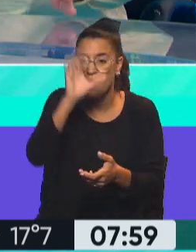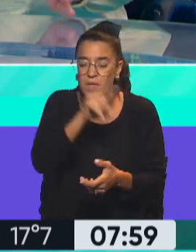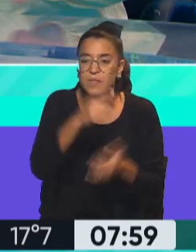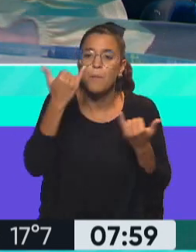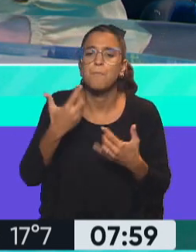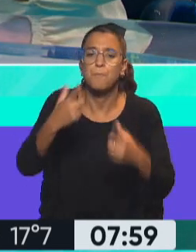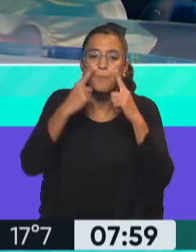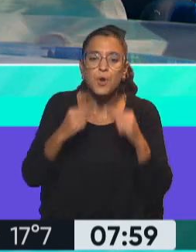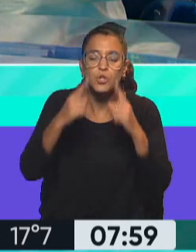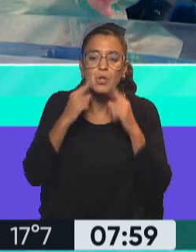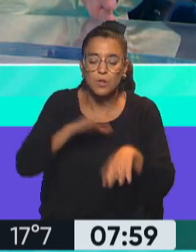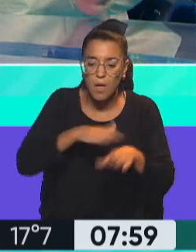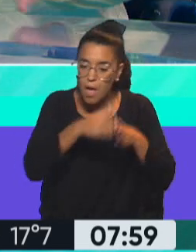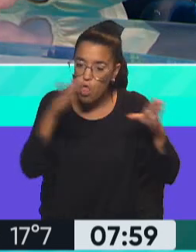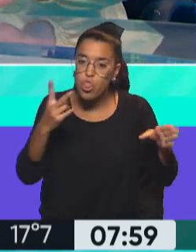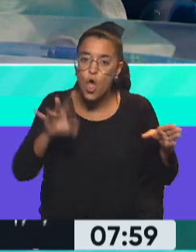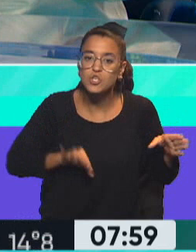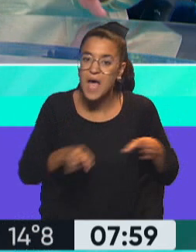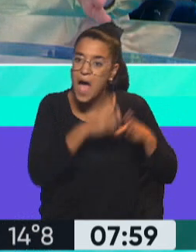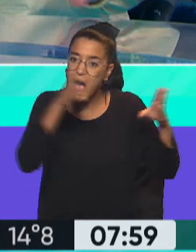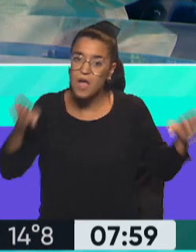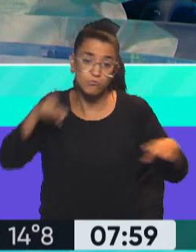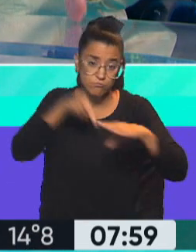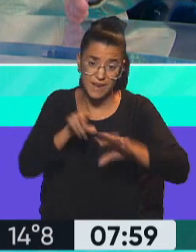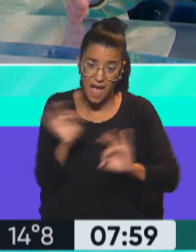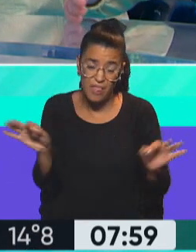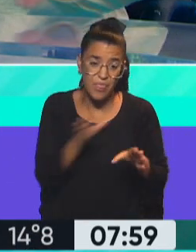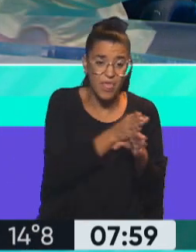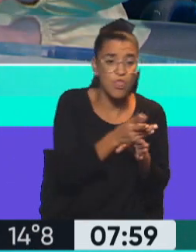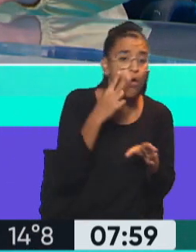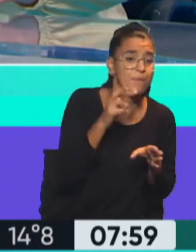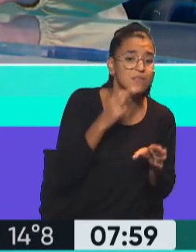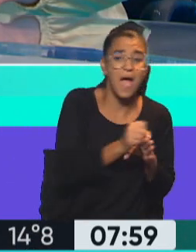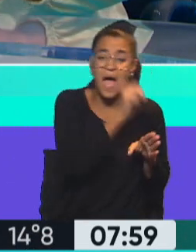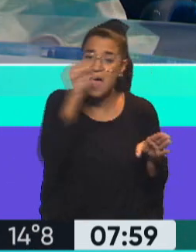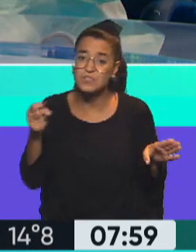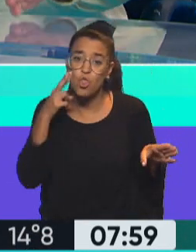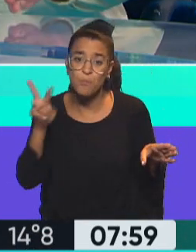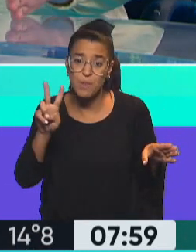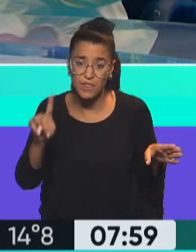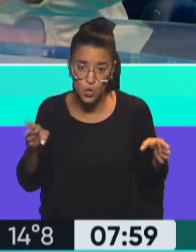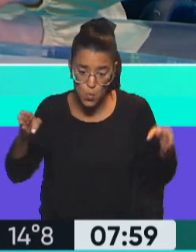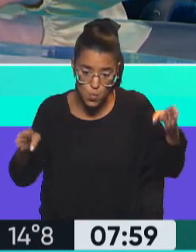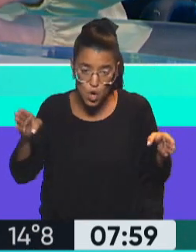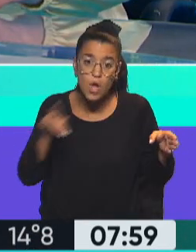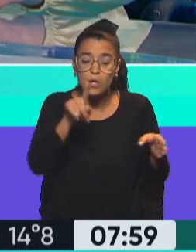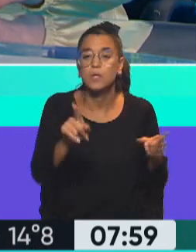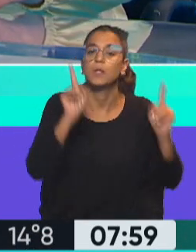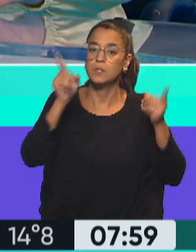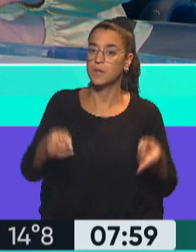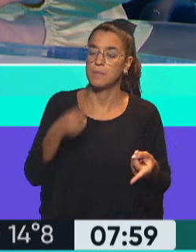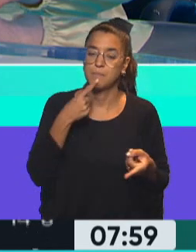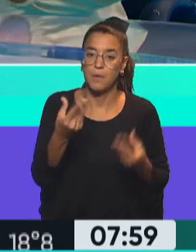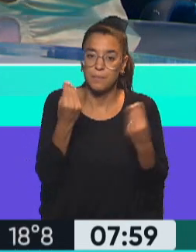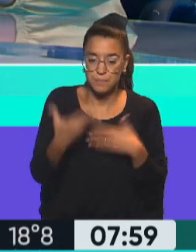hubo protestas durante dos años ininterrumpidos desde 2019 hasta 2021 y eso va a determinar también